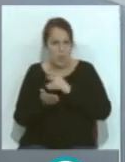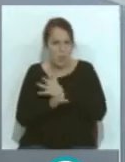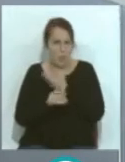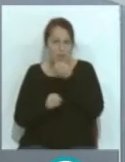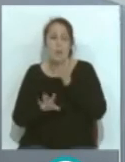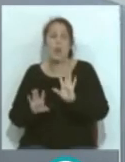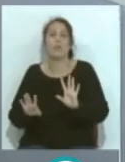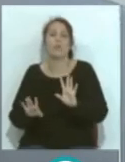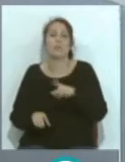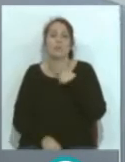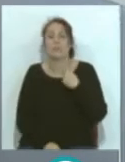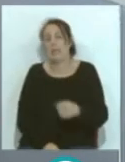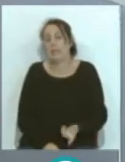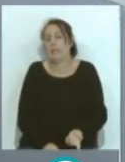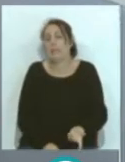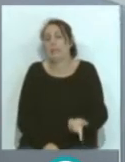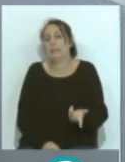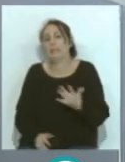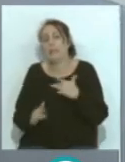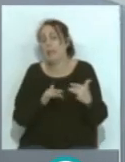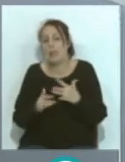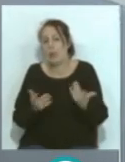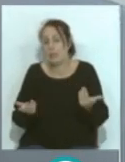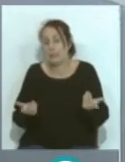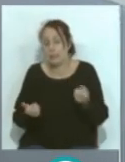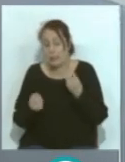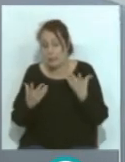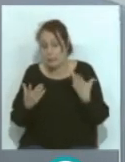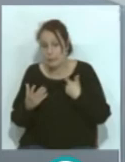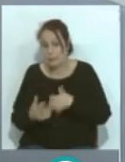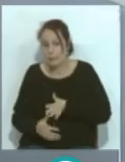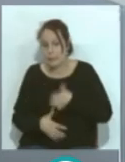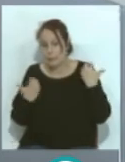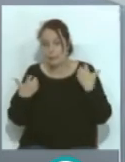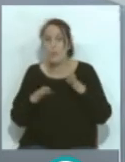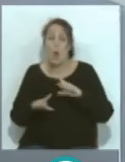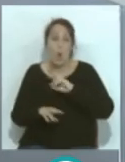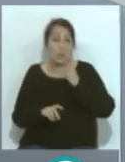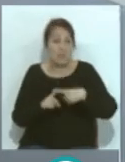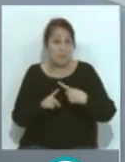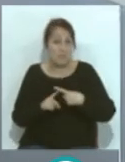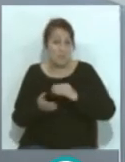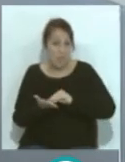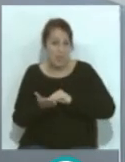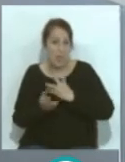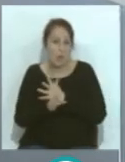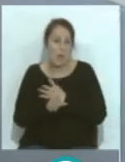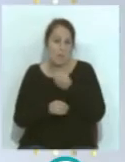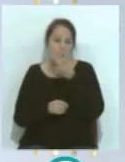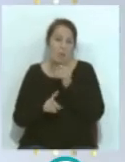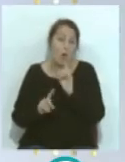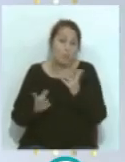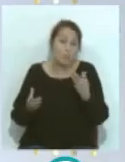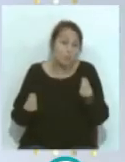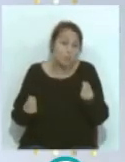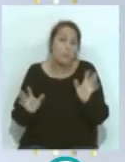perdés el partido y decís, bueno, te vas con un cabreo bárbaro, pero otras veces no juegas tan bien, lo que se llama jugar bien, pero sí